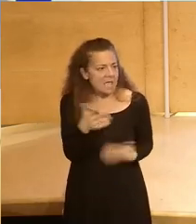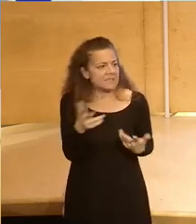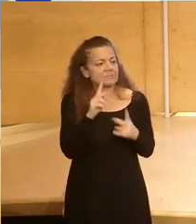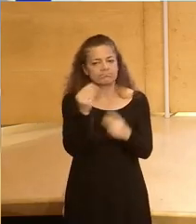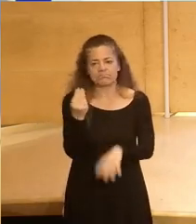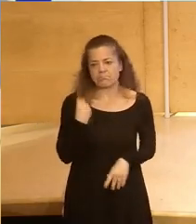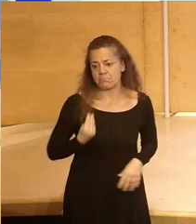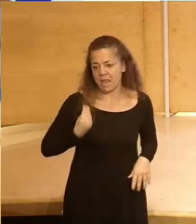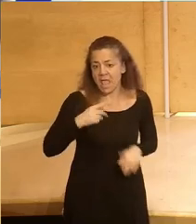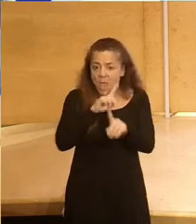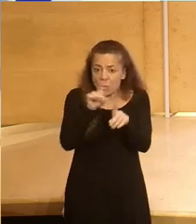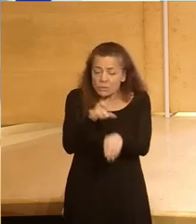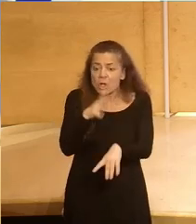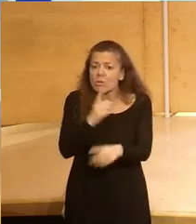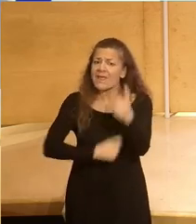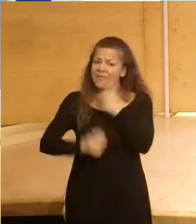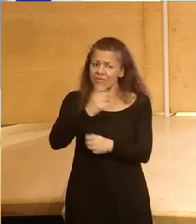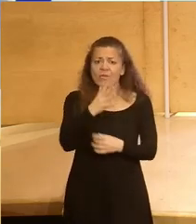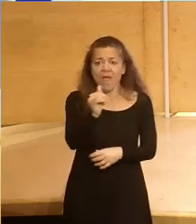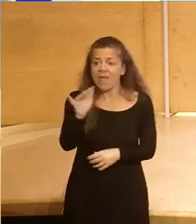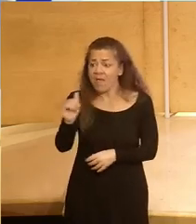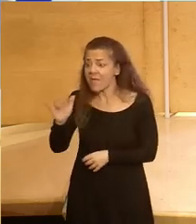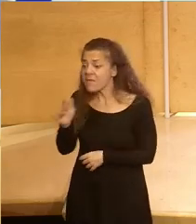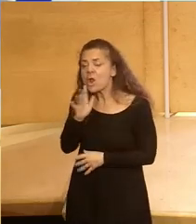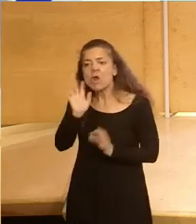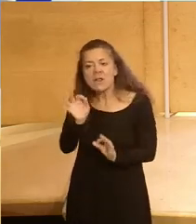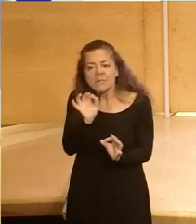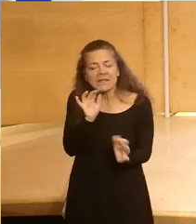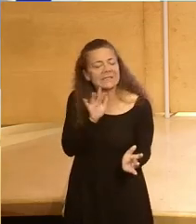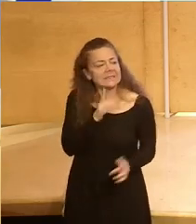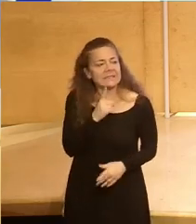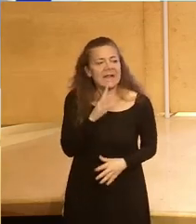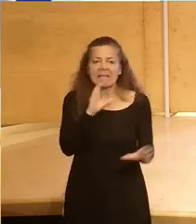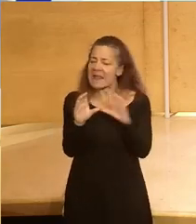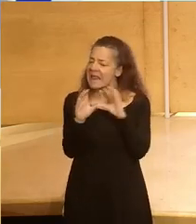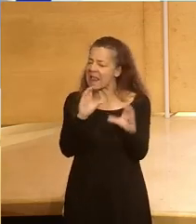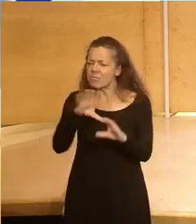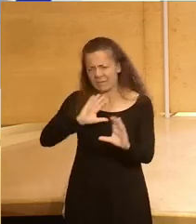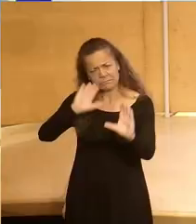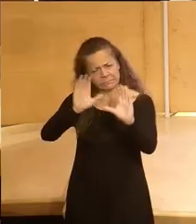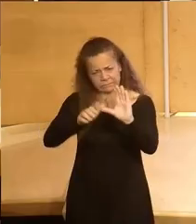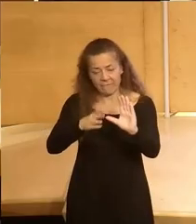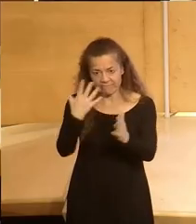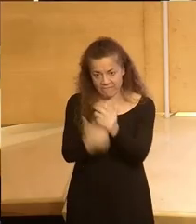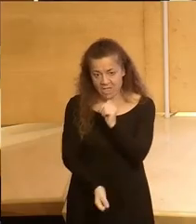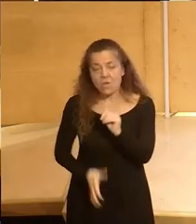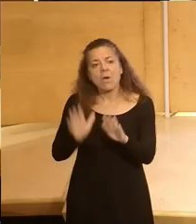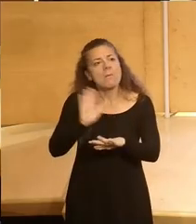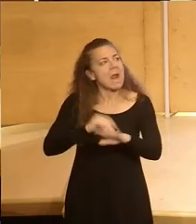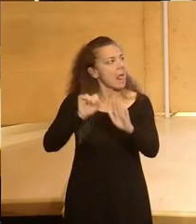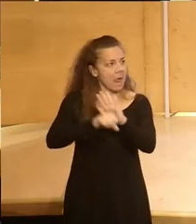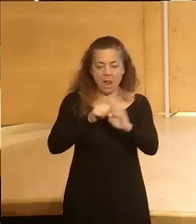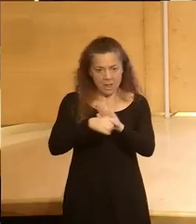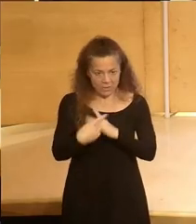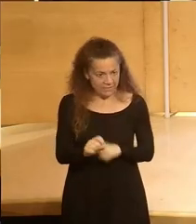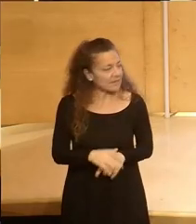preguntas porque hay mucha información pero quizá no estamos acertando con el canal para hacerosla llegar para no seguirme enrollando aquí con